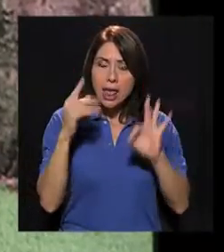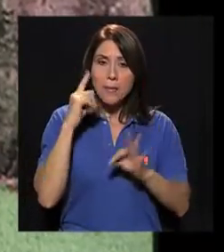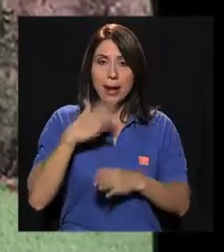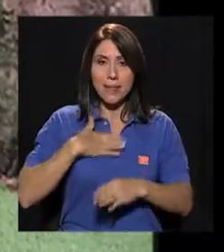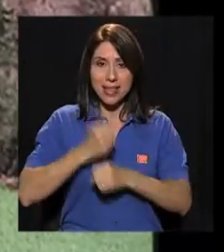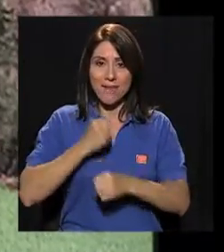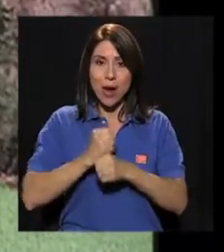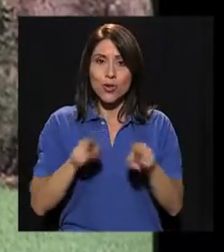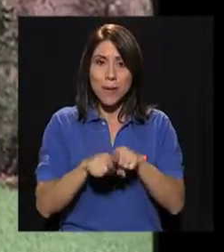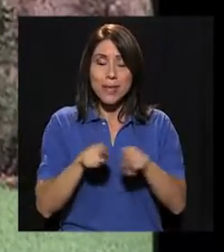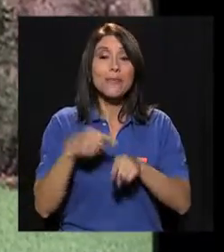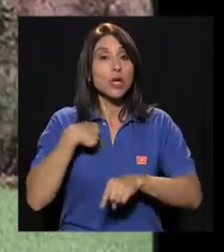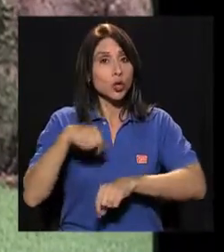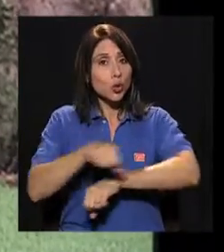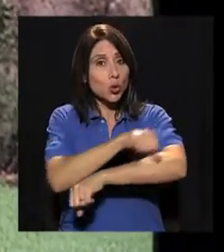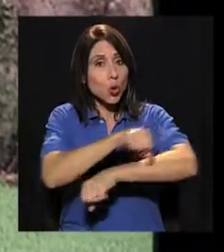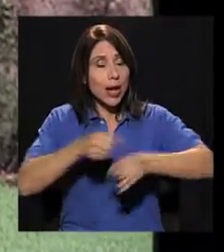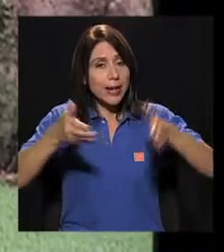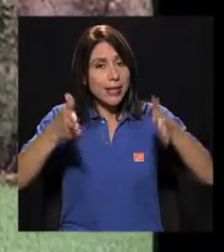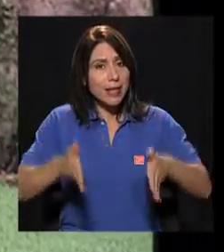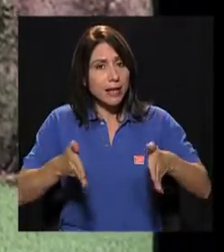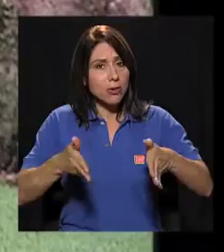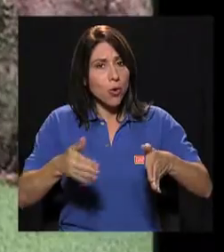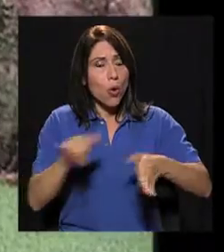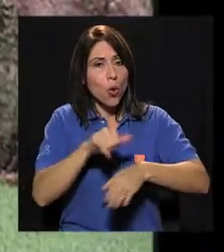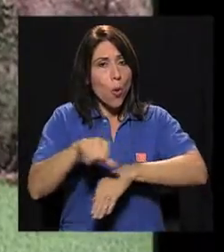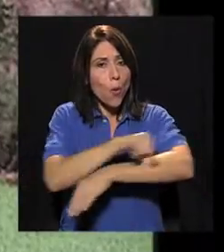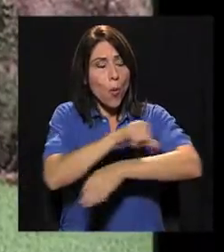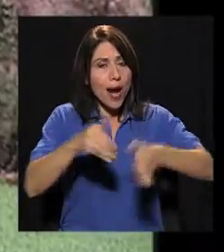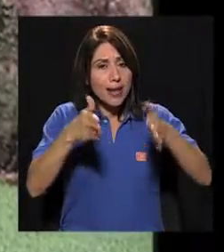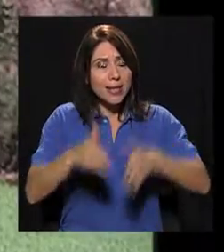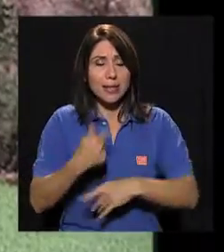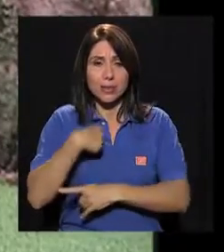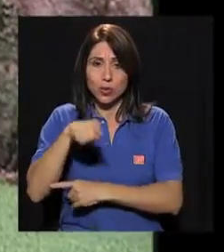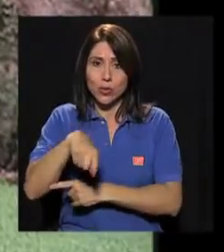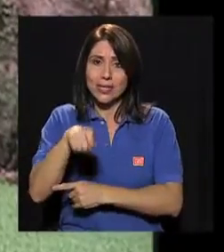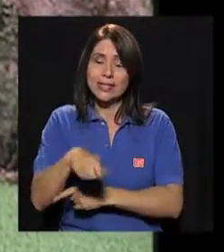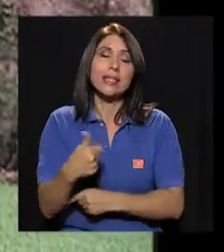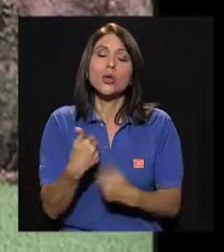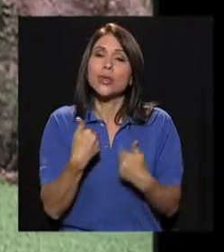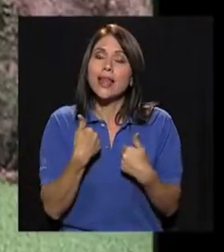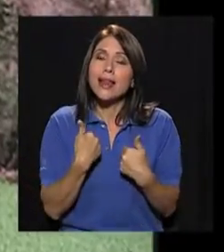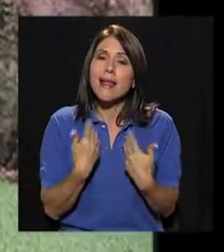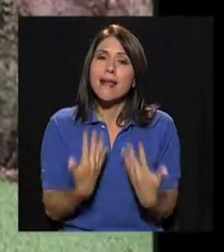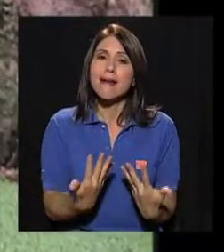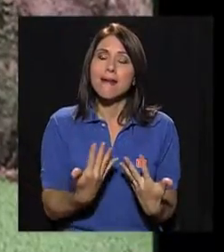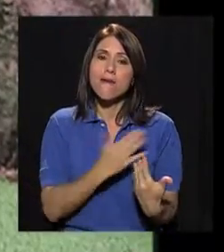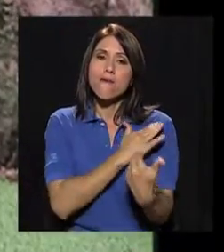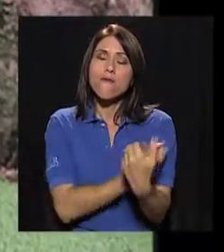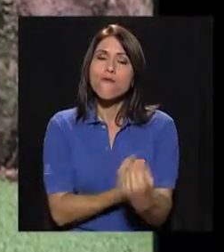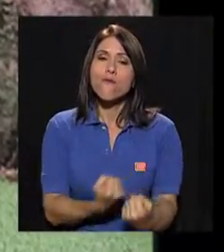para mi trabajo también. Yo soy arquitecto y como arquitecto necesito tener